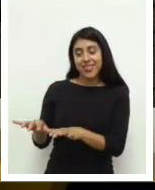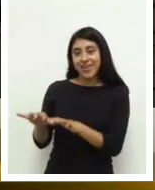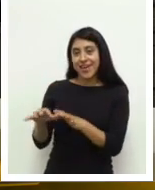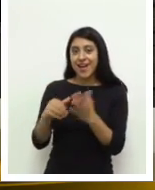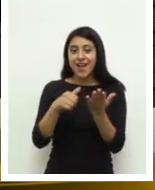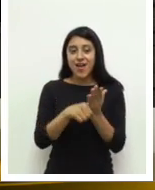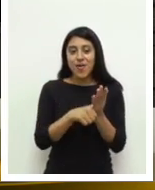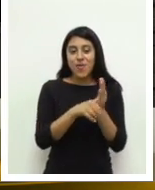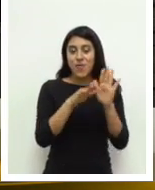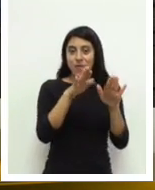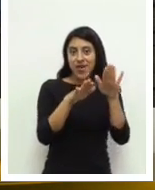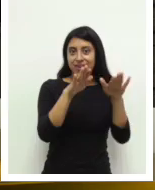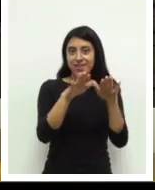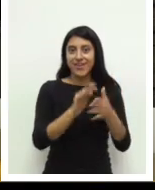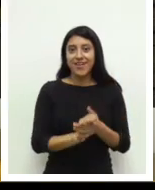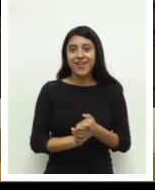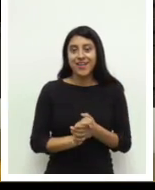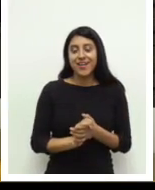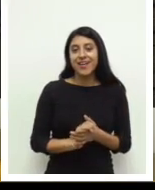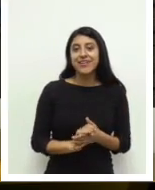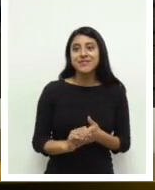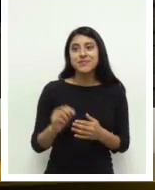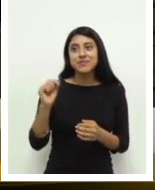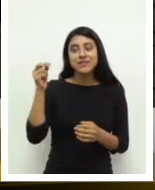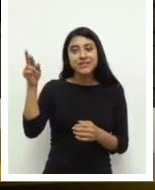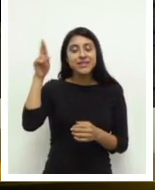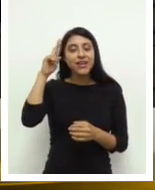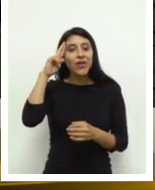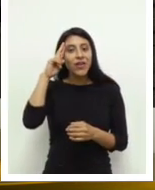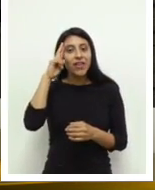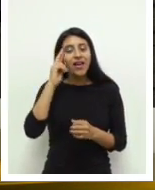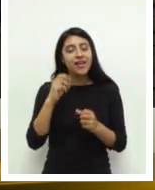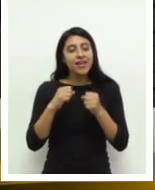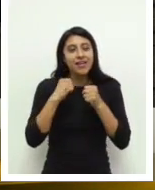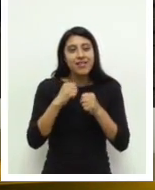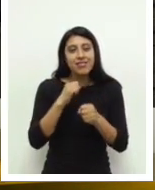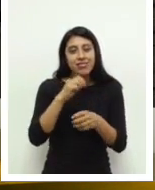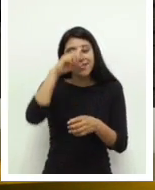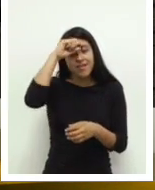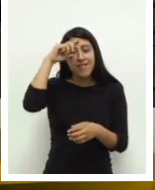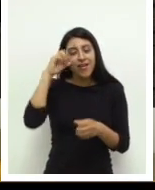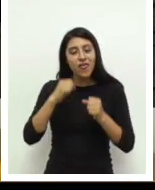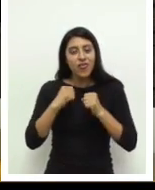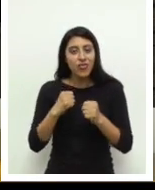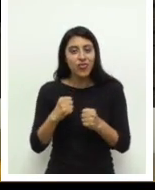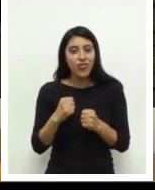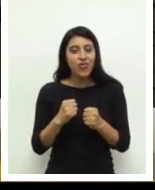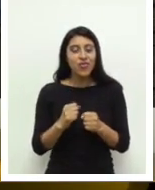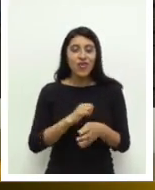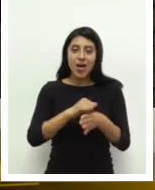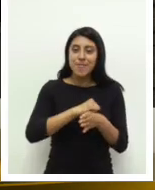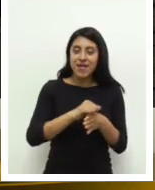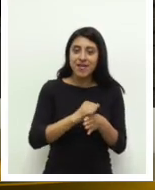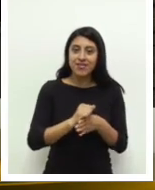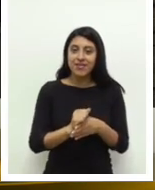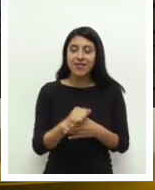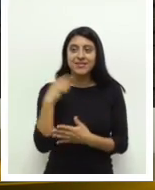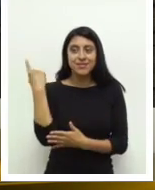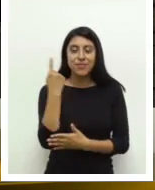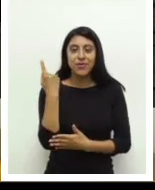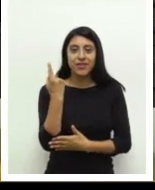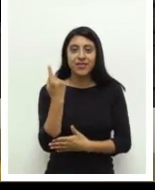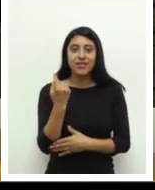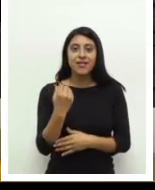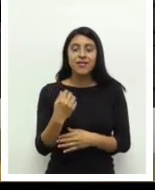invitados nos darán un recorrido musical para recordarnos que el esfuerzo y los sacrificios son elementos indispensables para lograr